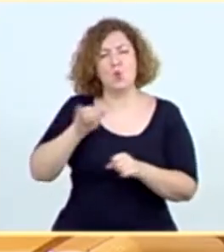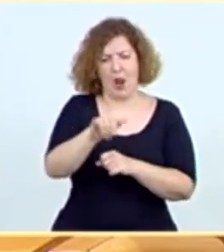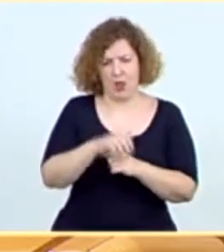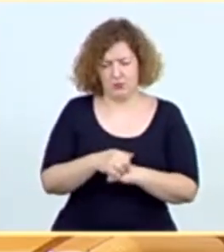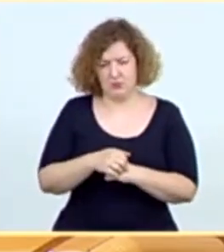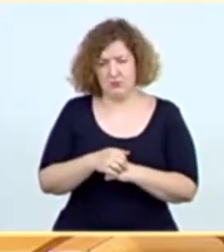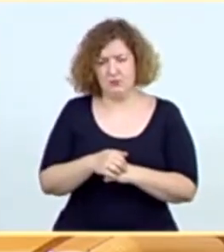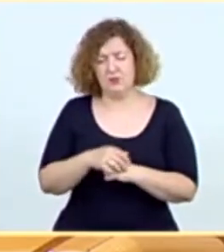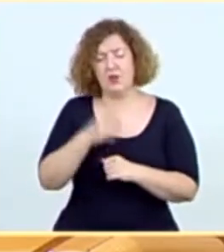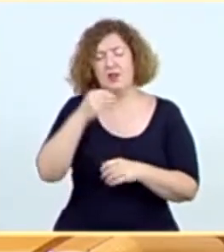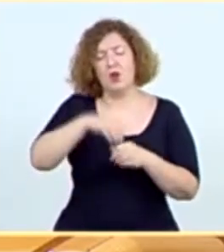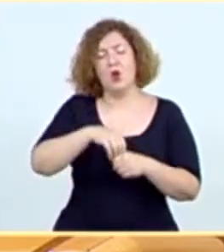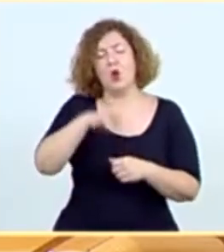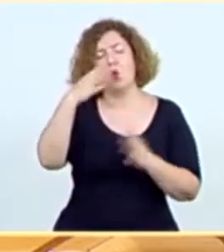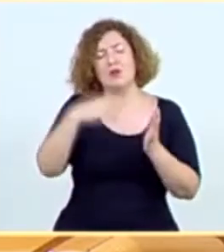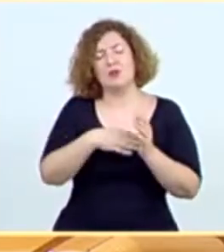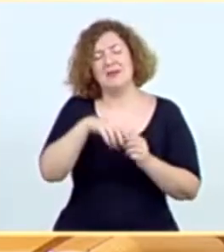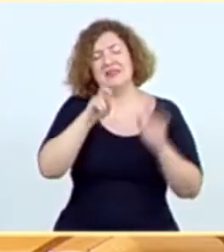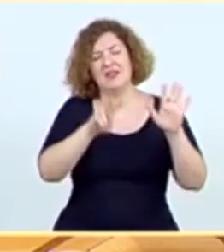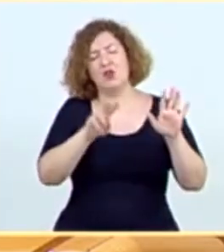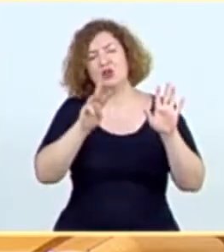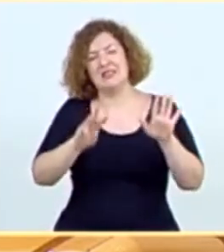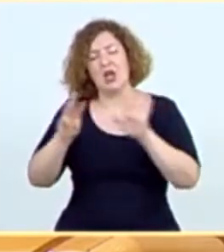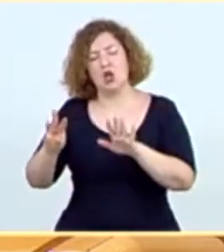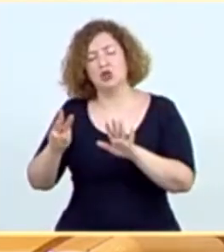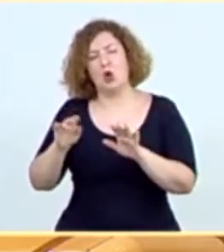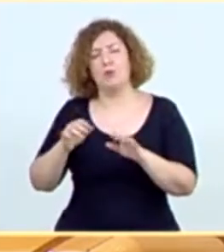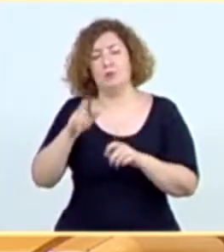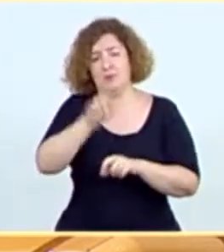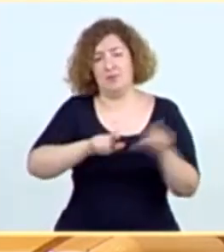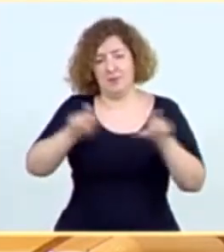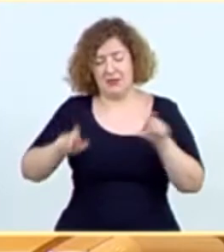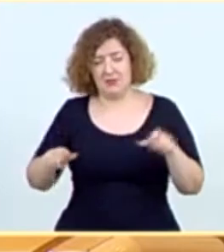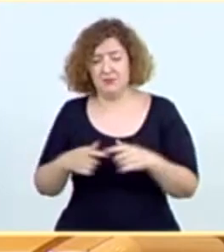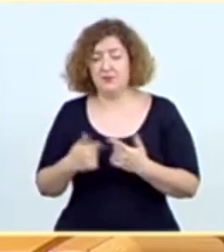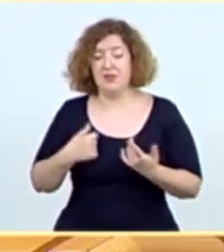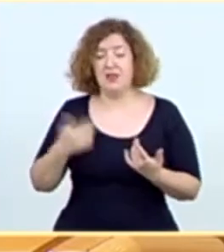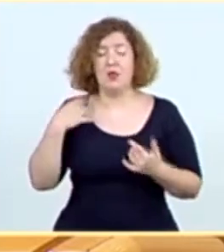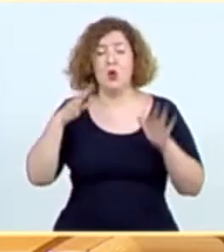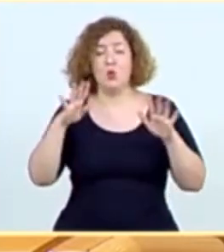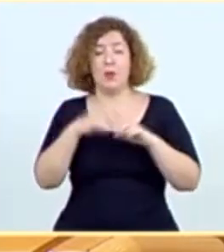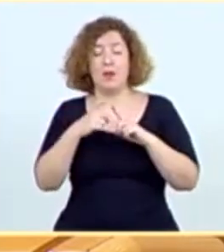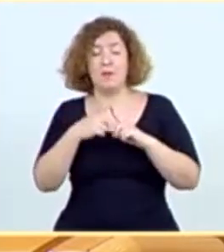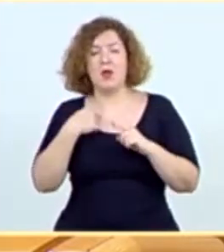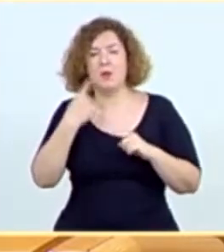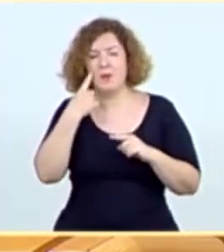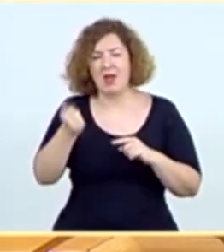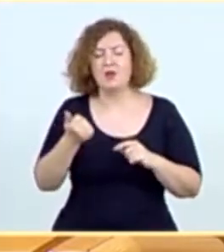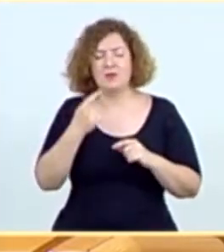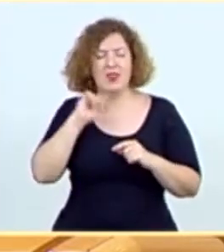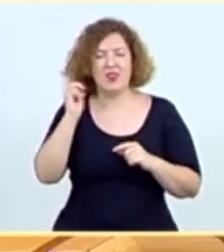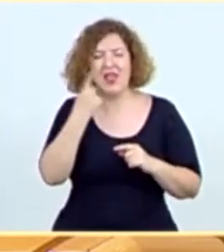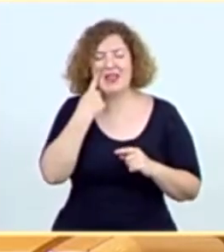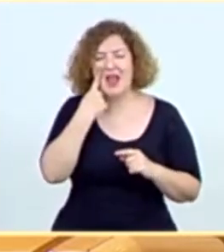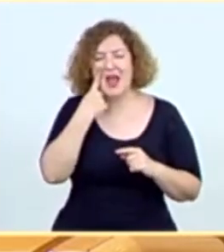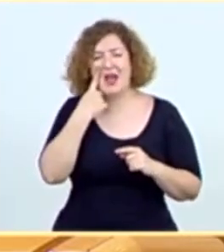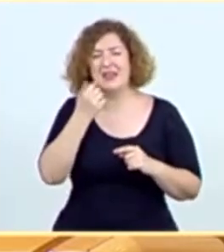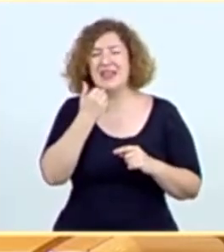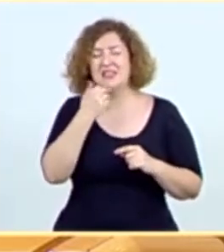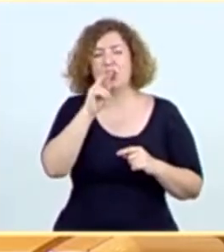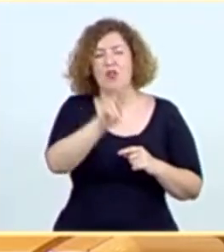.838 pasajeros. Desde el 11 de mayo el sistema de vigilancia nos permite saber cuántos casos importados hemos detectado. Son